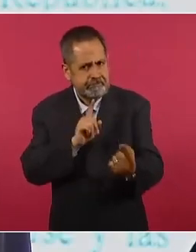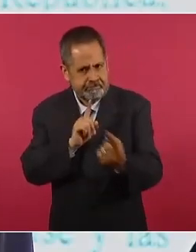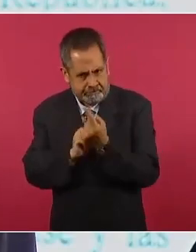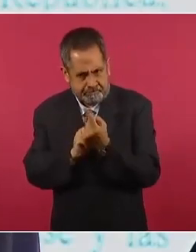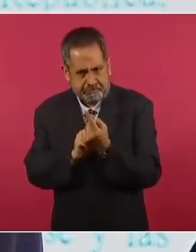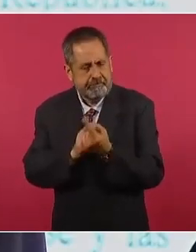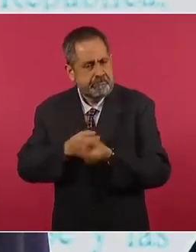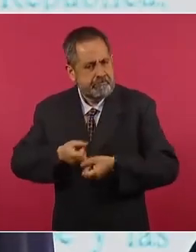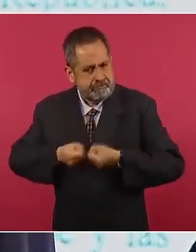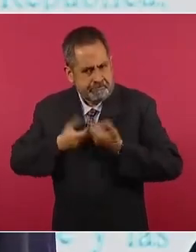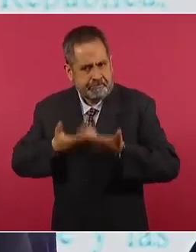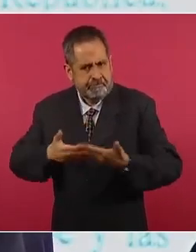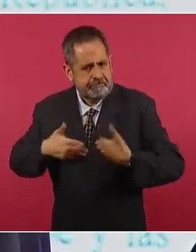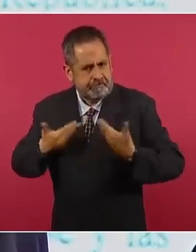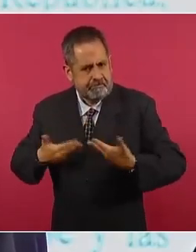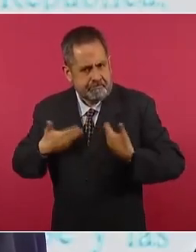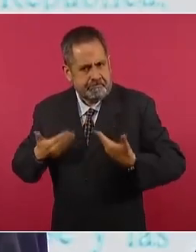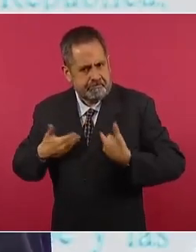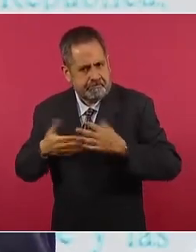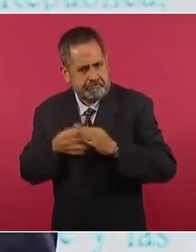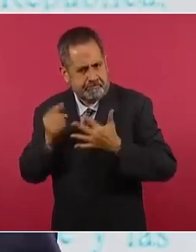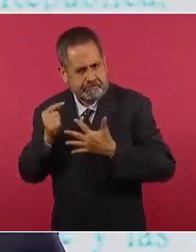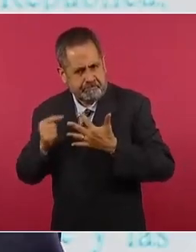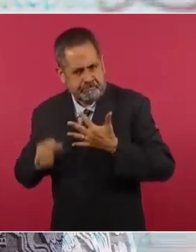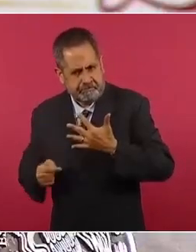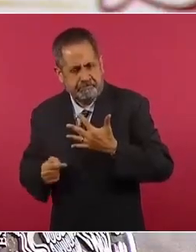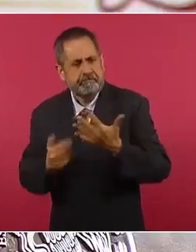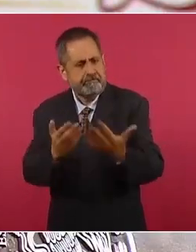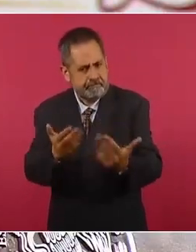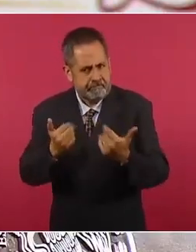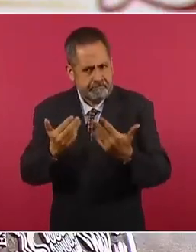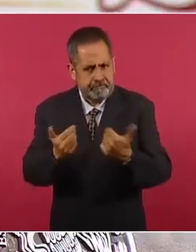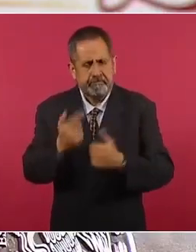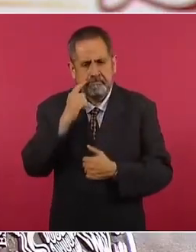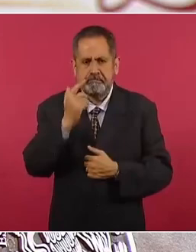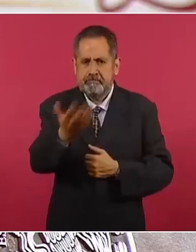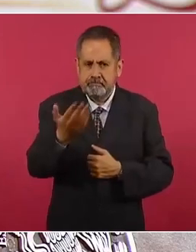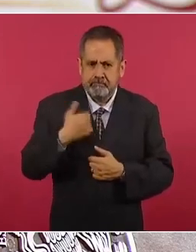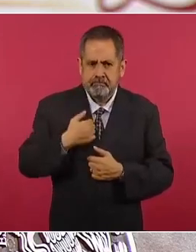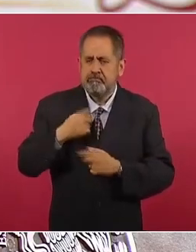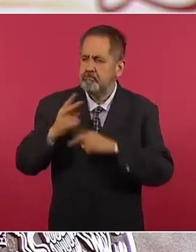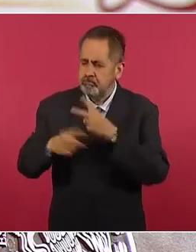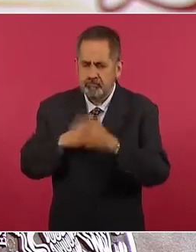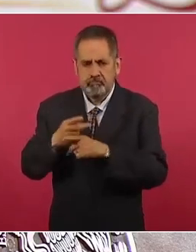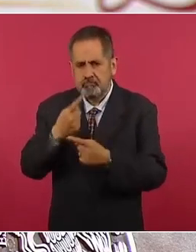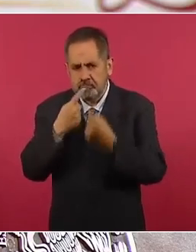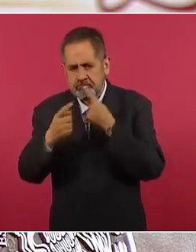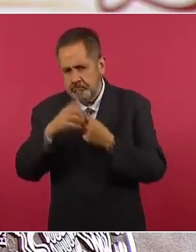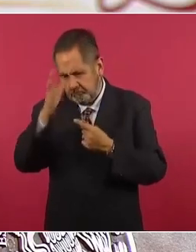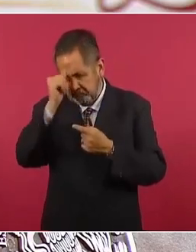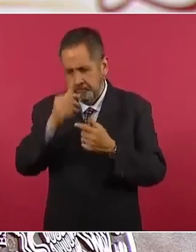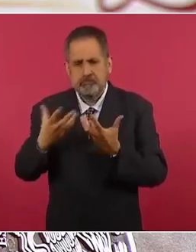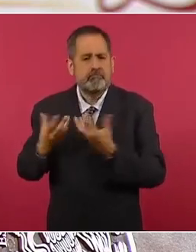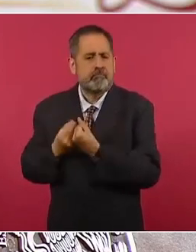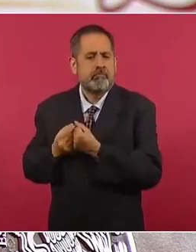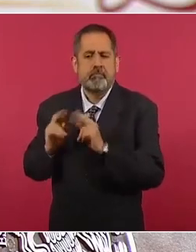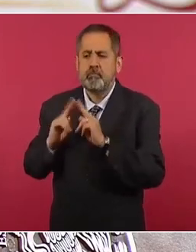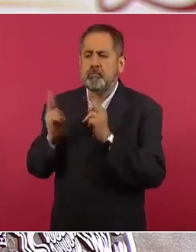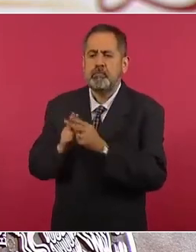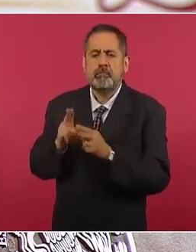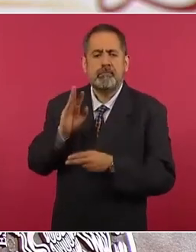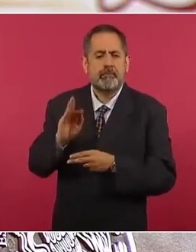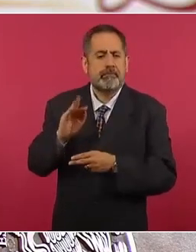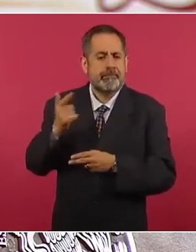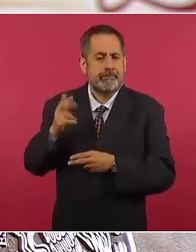esclarecimiento de los hechos, de estos desnables hechos. Y estamos en la Comisión para la Verdad y en la Unidad Especial de la Fiscalía